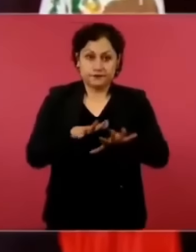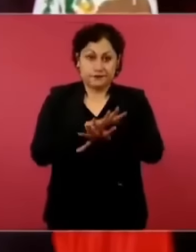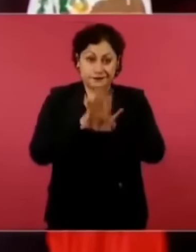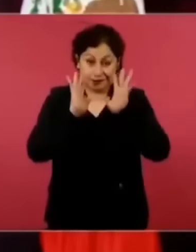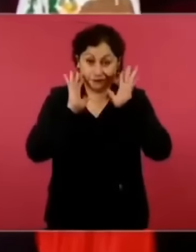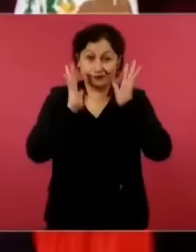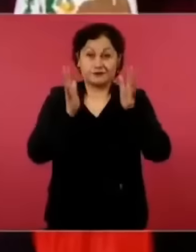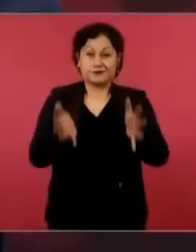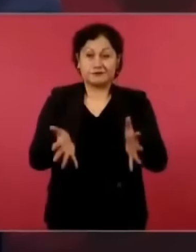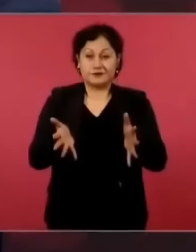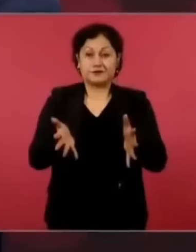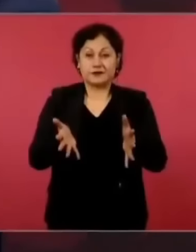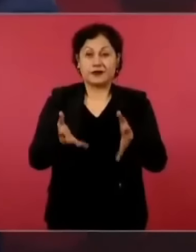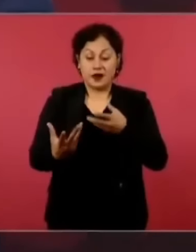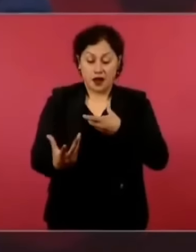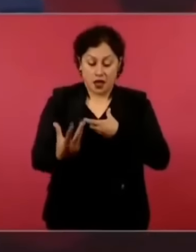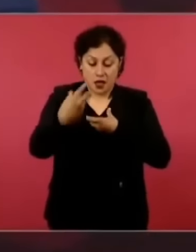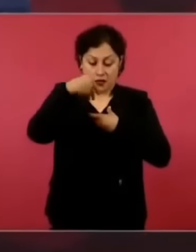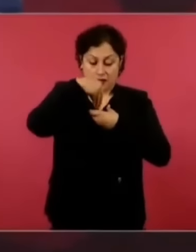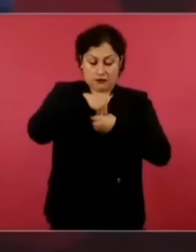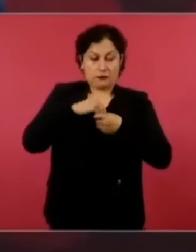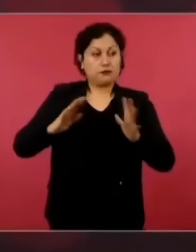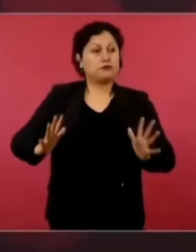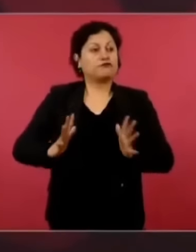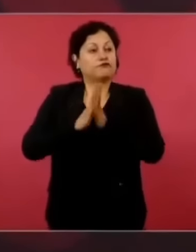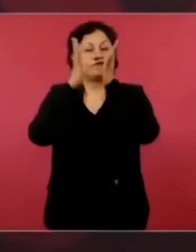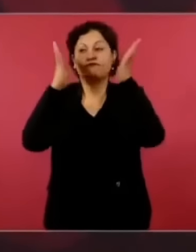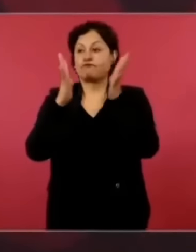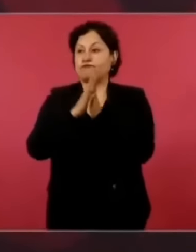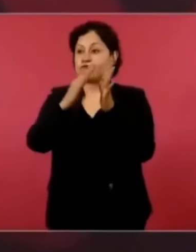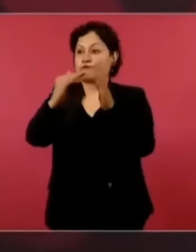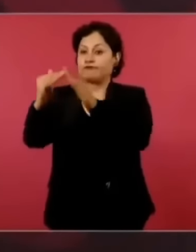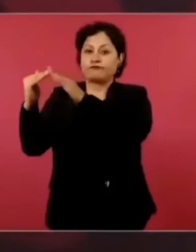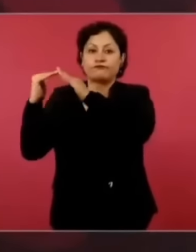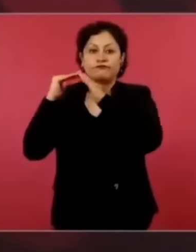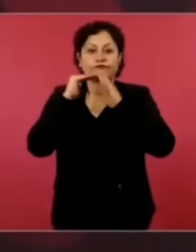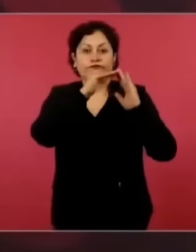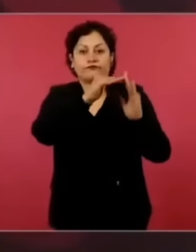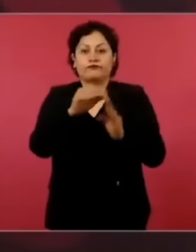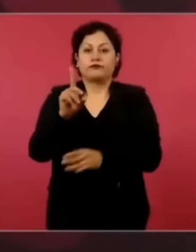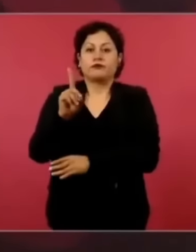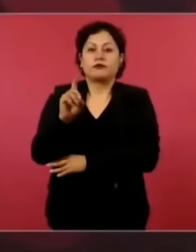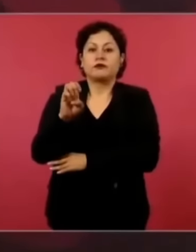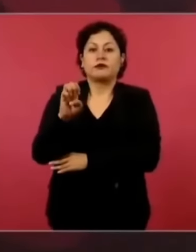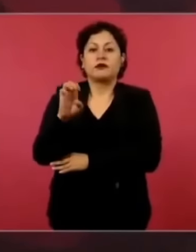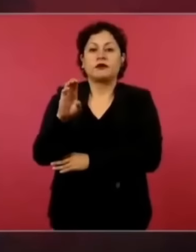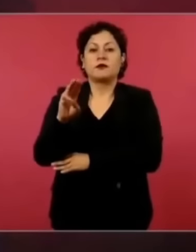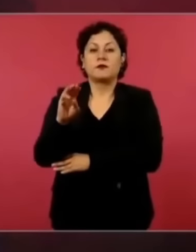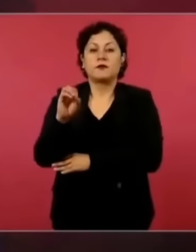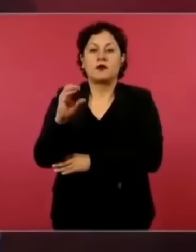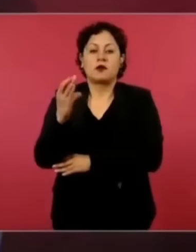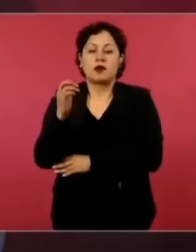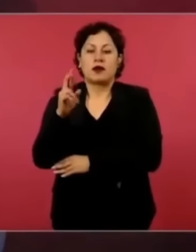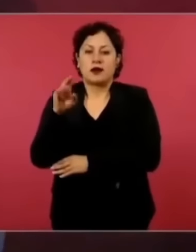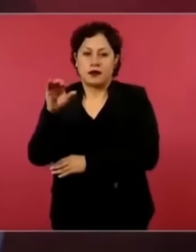democrático que no había. Y sobre todo